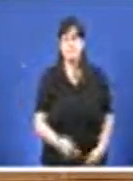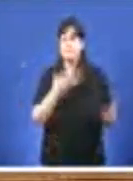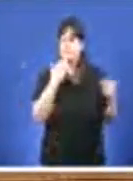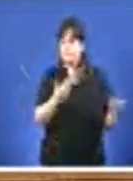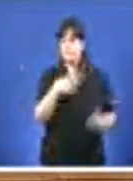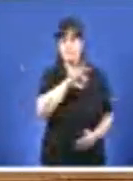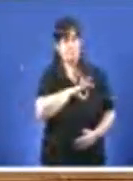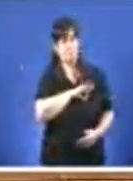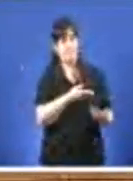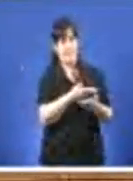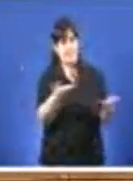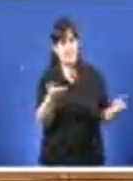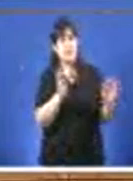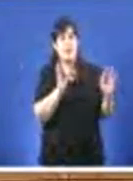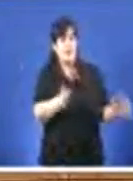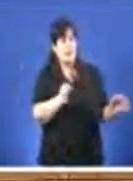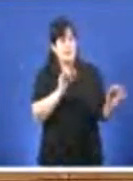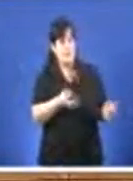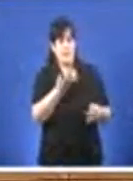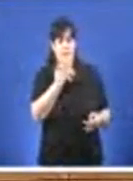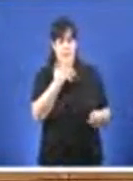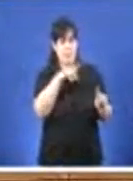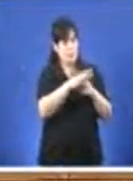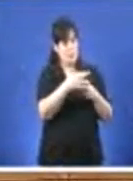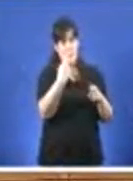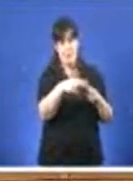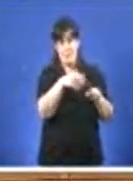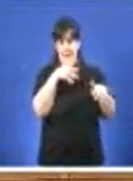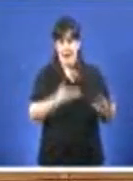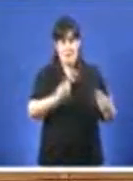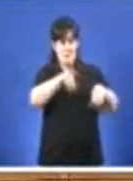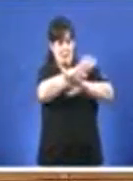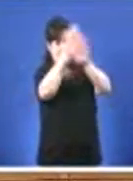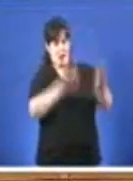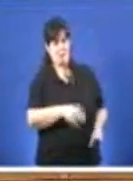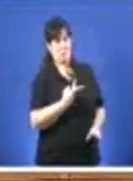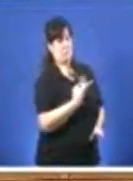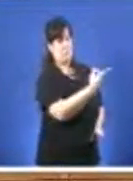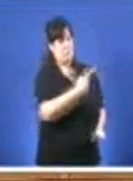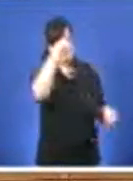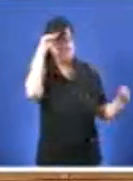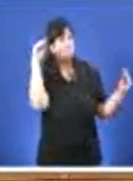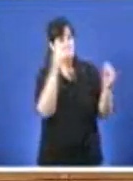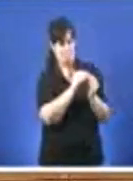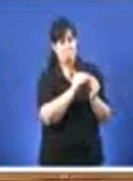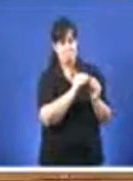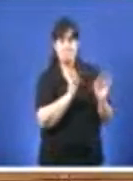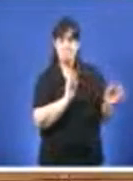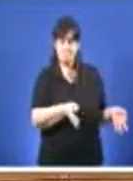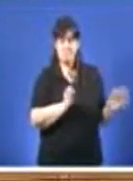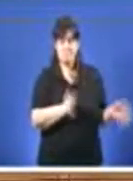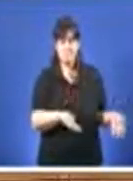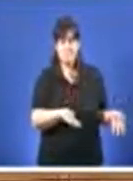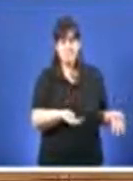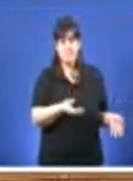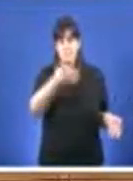básicamente, no diagnóstico sobre a situación política que estamos a vivir neste momento en España. É certo que, por fin,